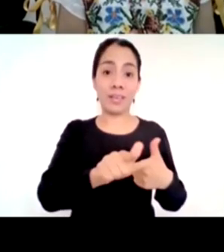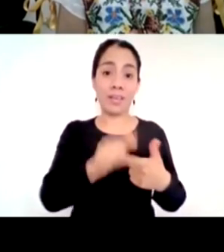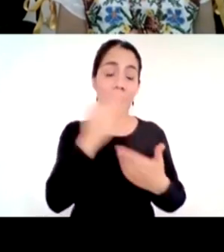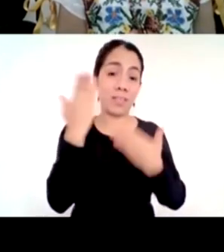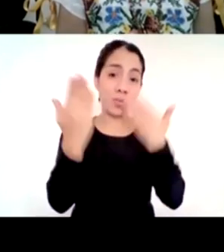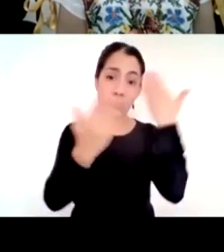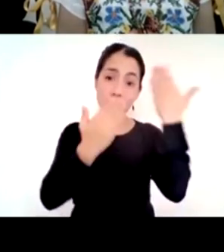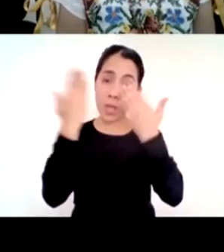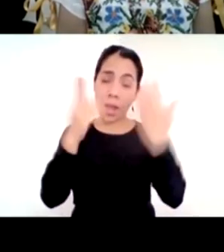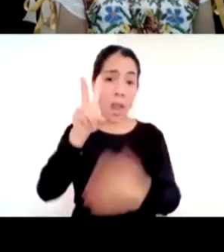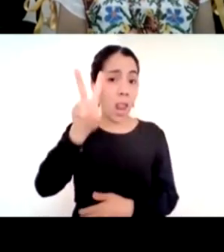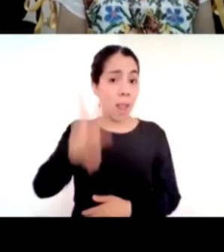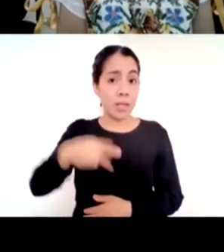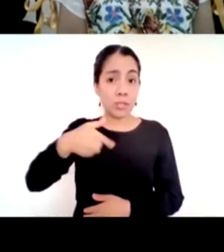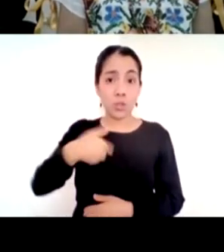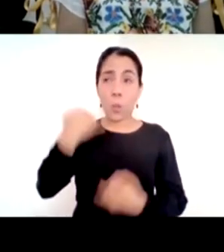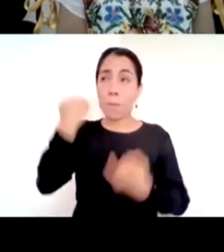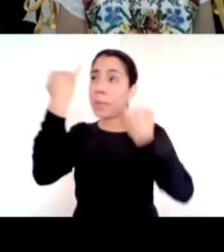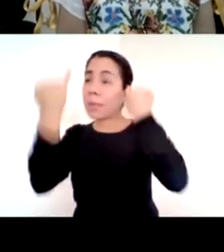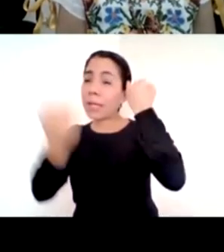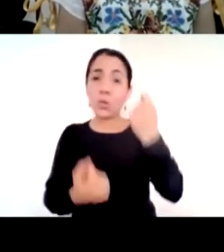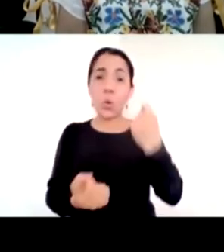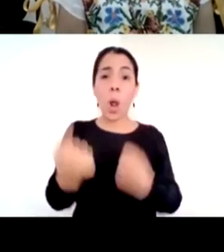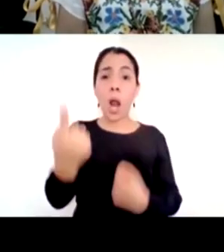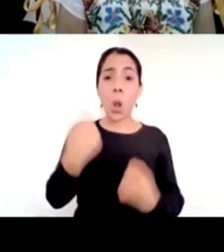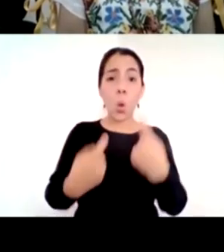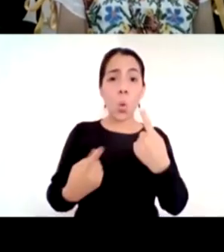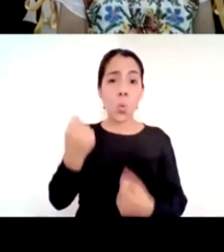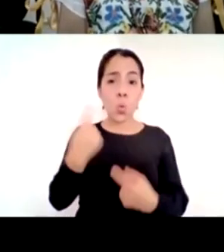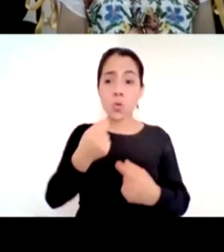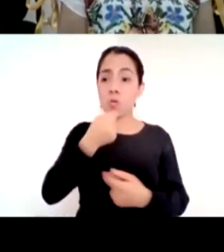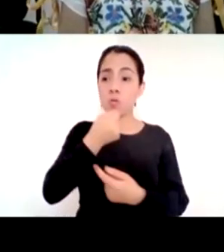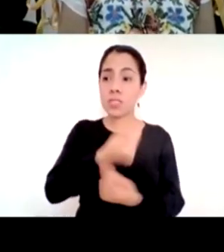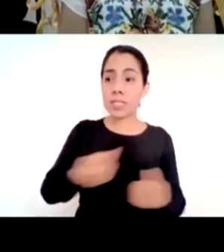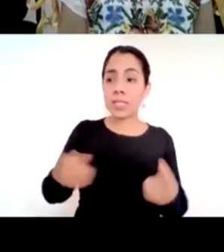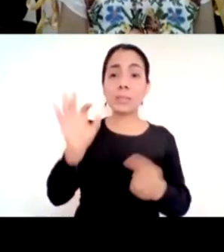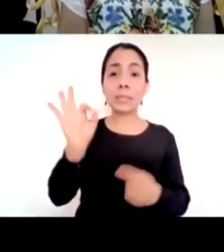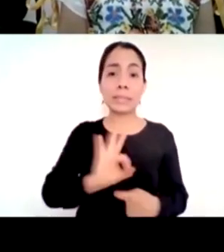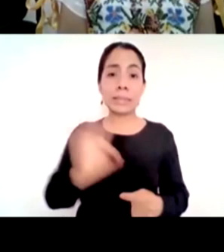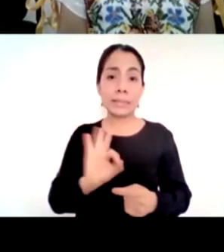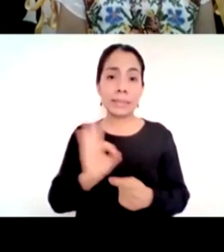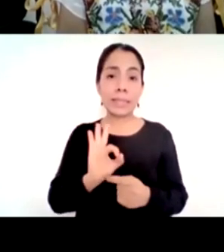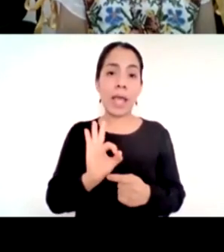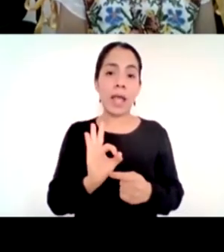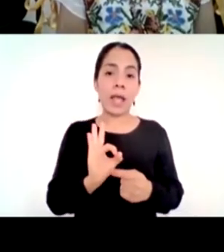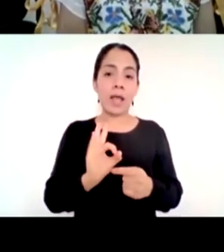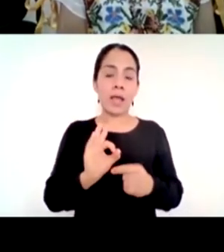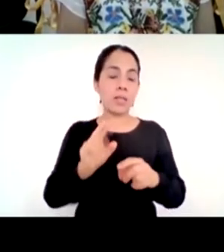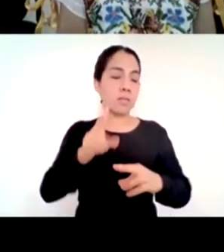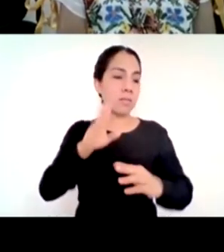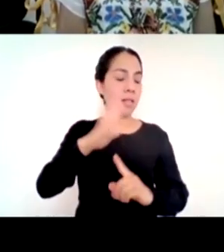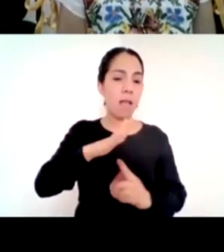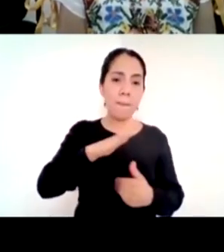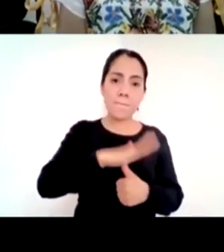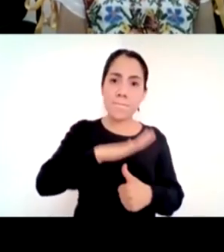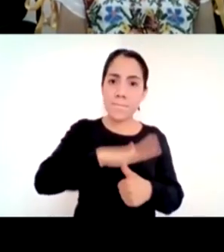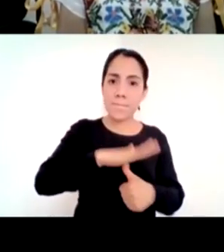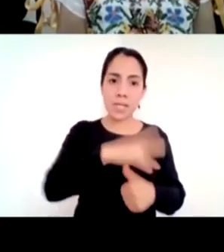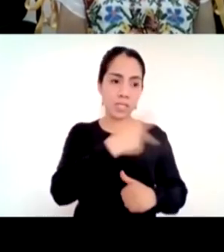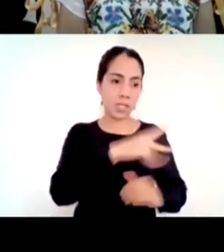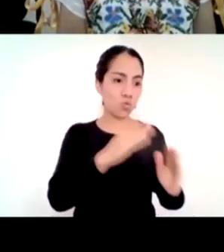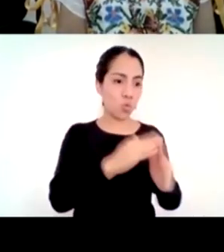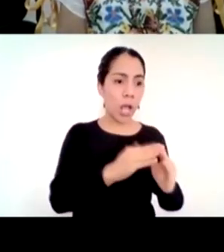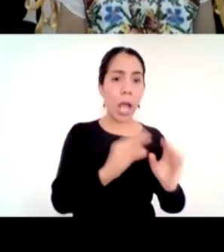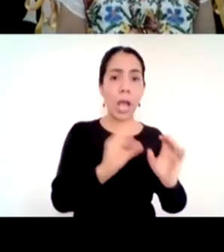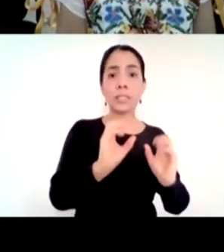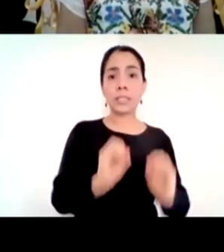cada una de sus casas algunos niños en la mesa de la comida algunos niños en el patio de la casa algunos niños